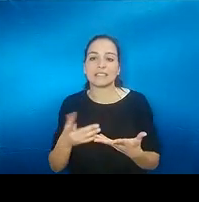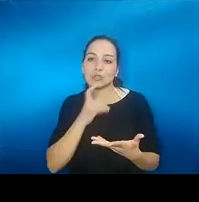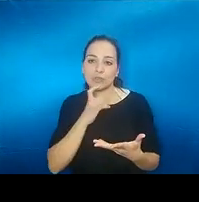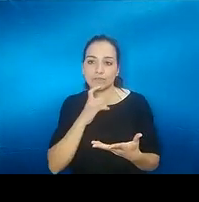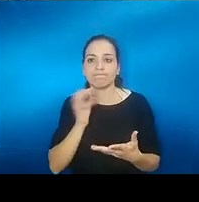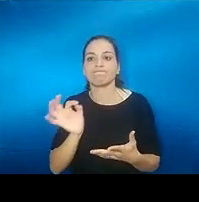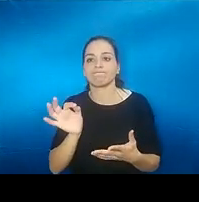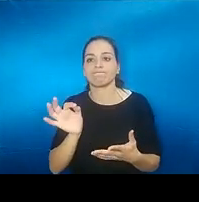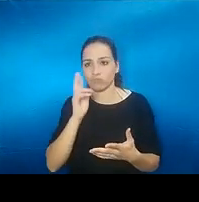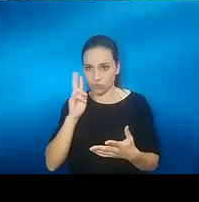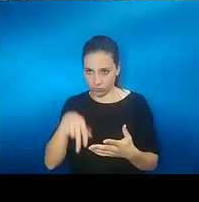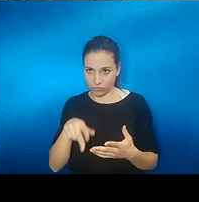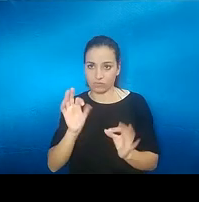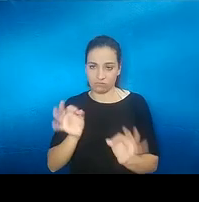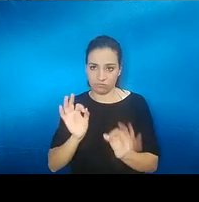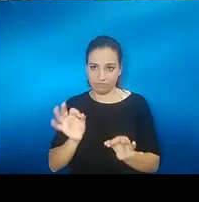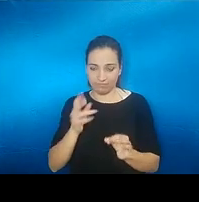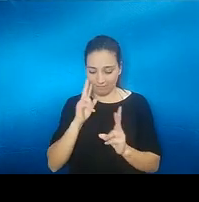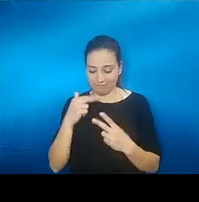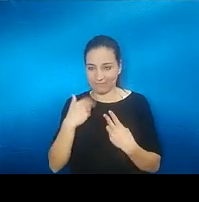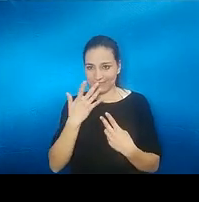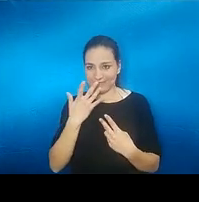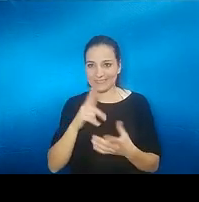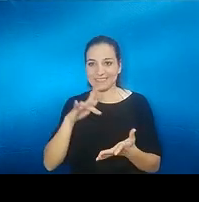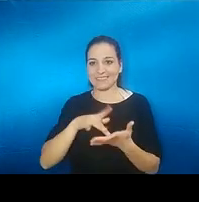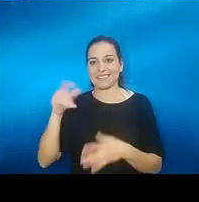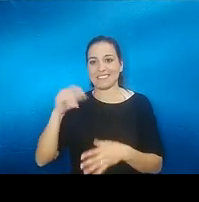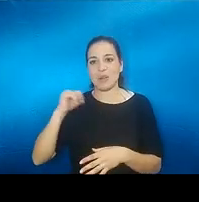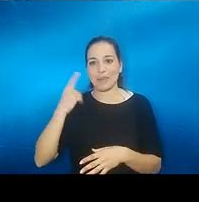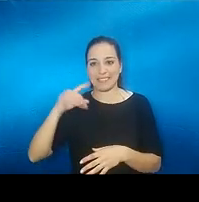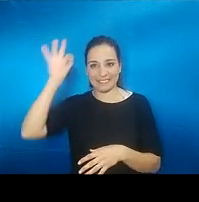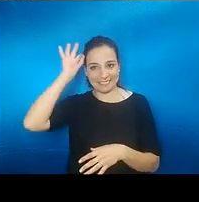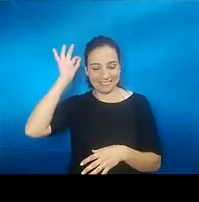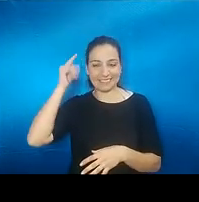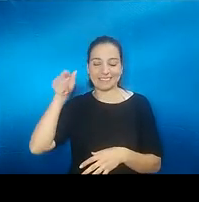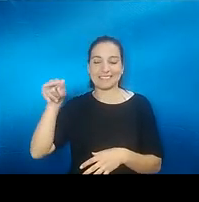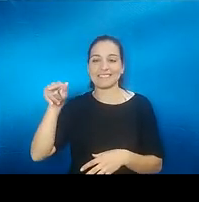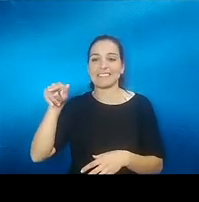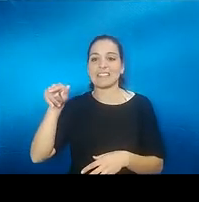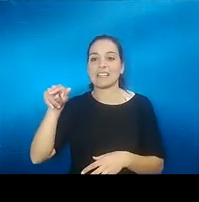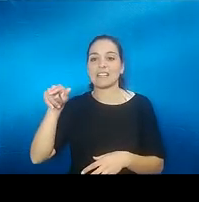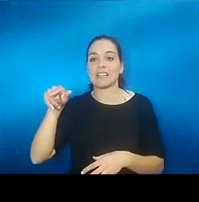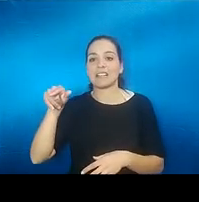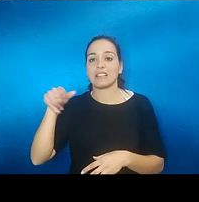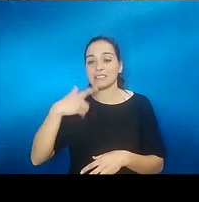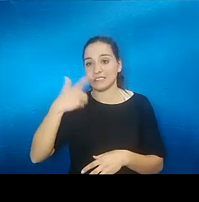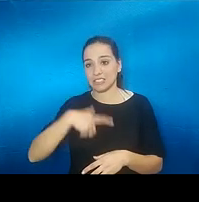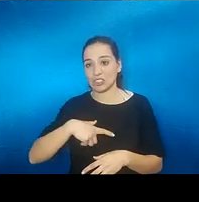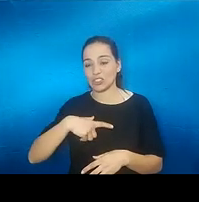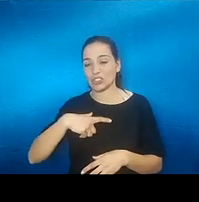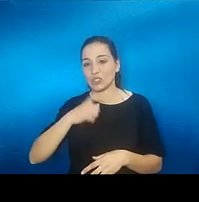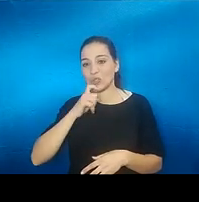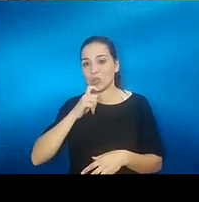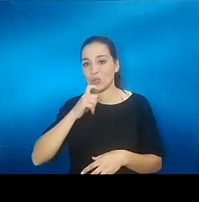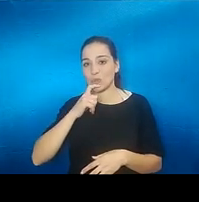aunque usted no lo conoce a mí porque me implantaron ahí en el hospital en Macarena soy soy